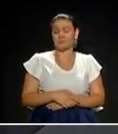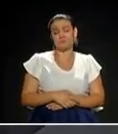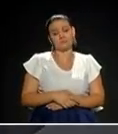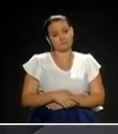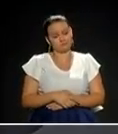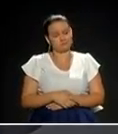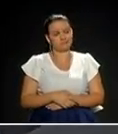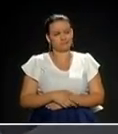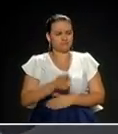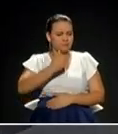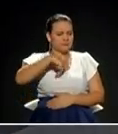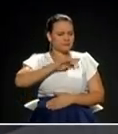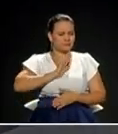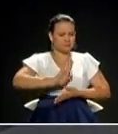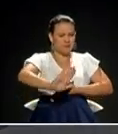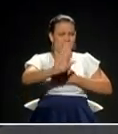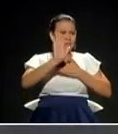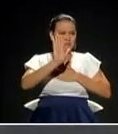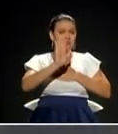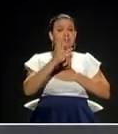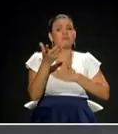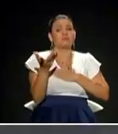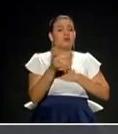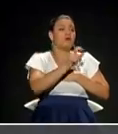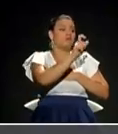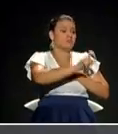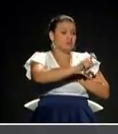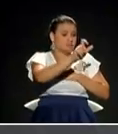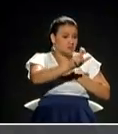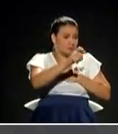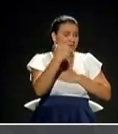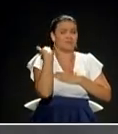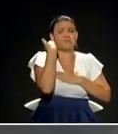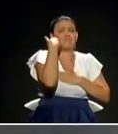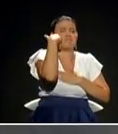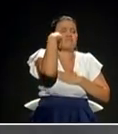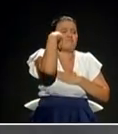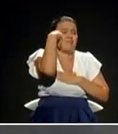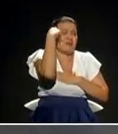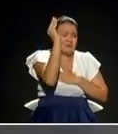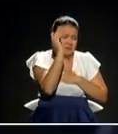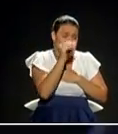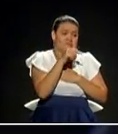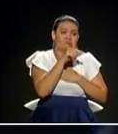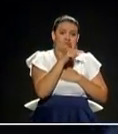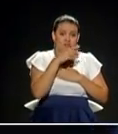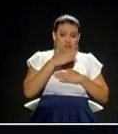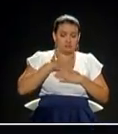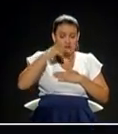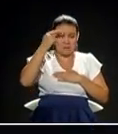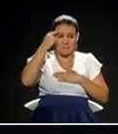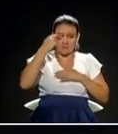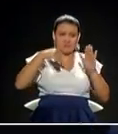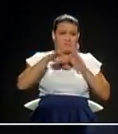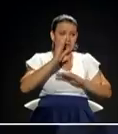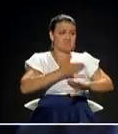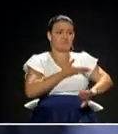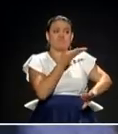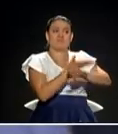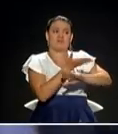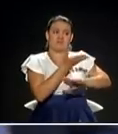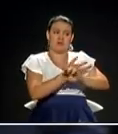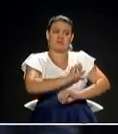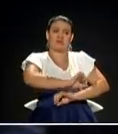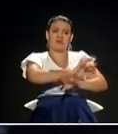un gran compromiso con todos los habitantes de Medellín. Los adultos mayores son dentro de nuestra política, tienen propuestas muy concretas, muy